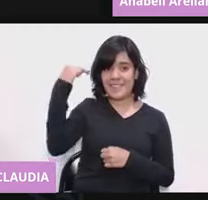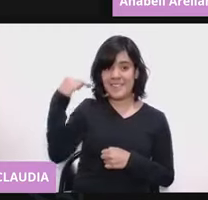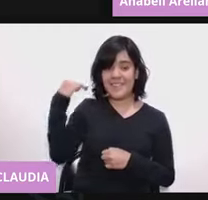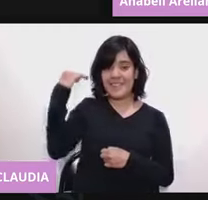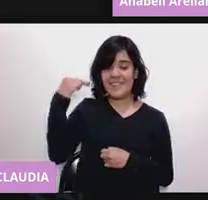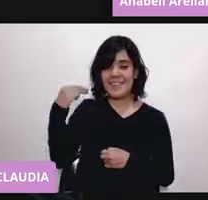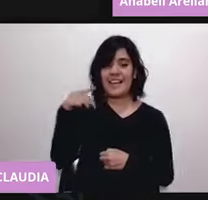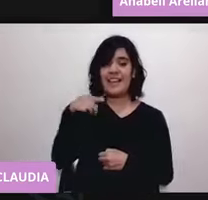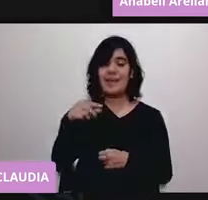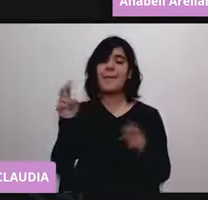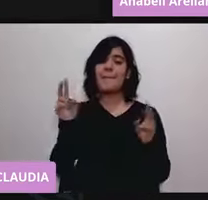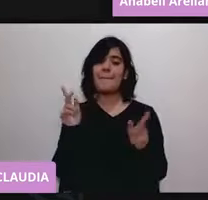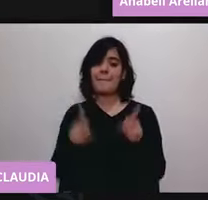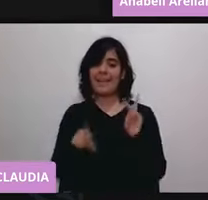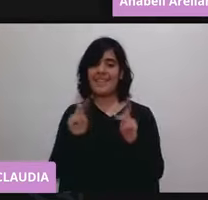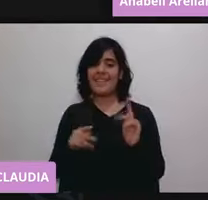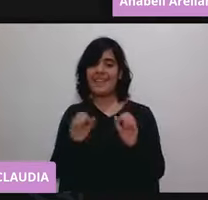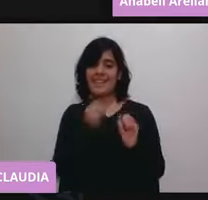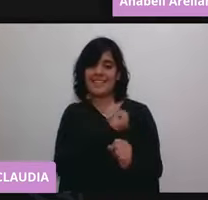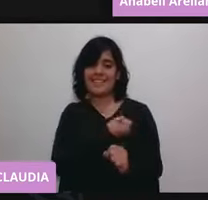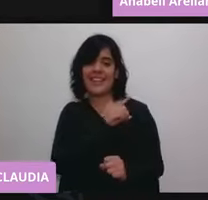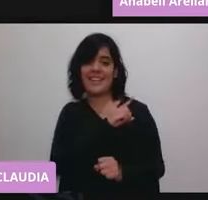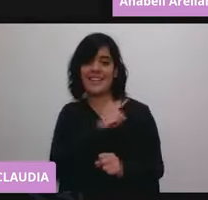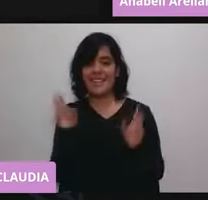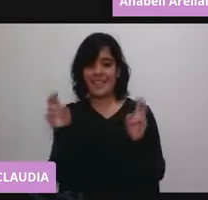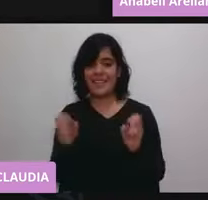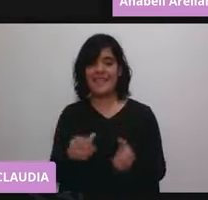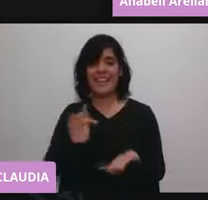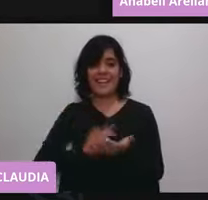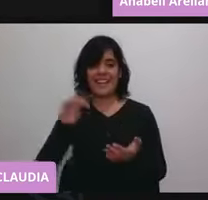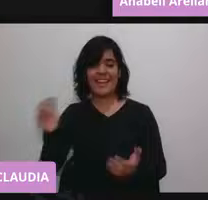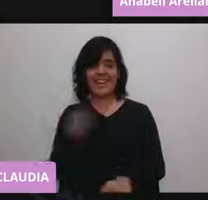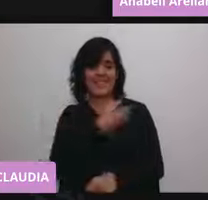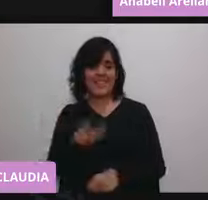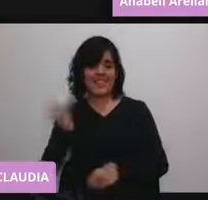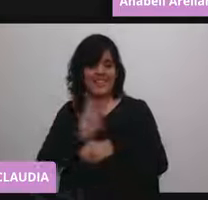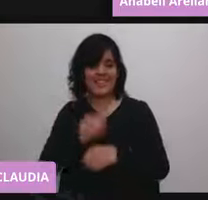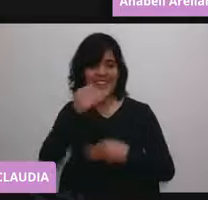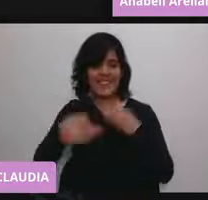plática de salud. Muchísimas gracias, que tengan muy buen día todas y todos.